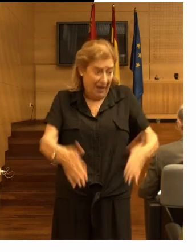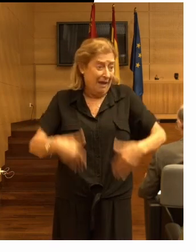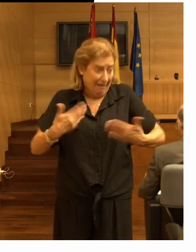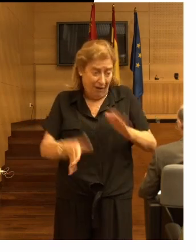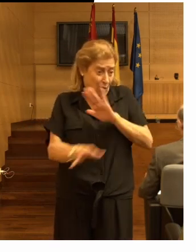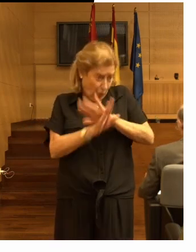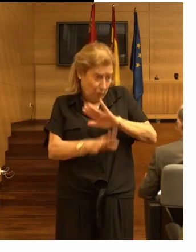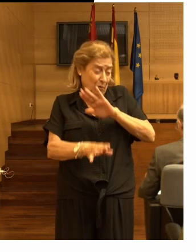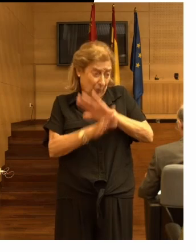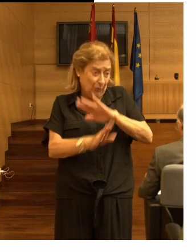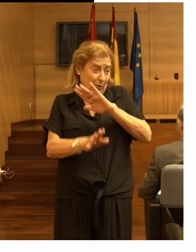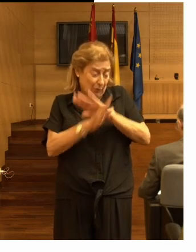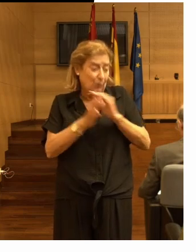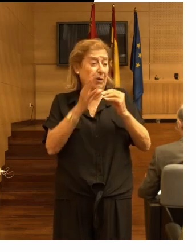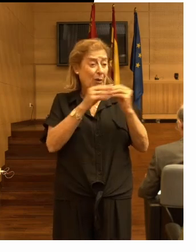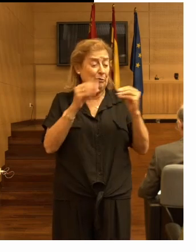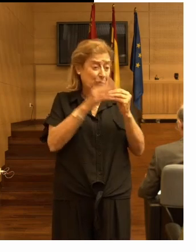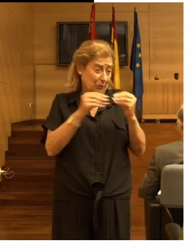los usuarios